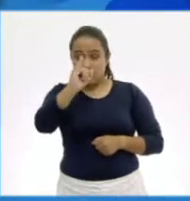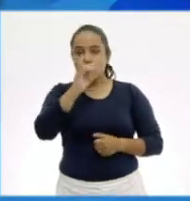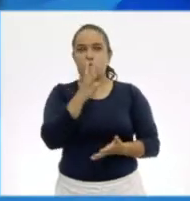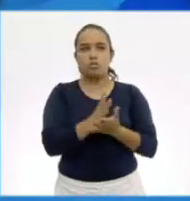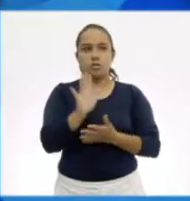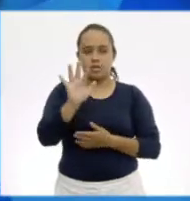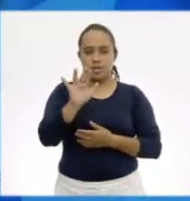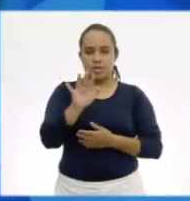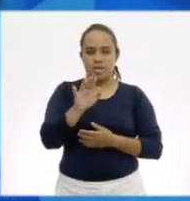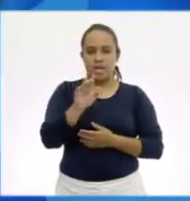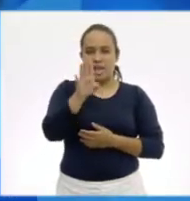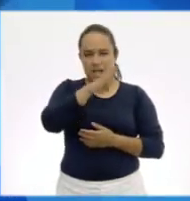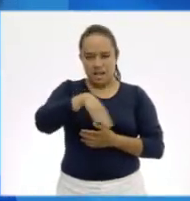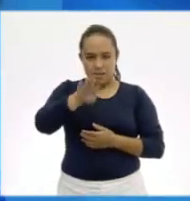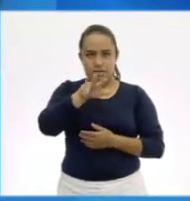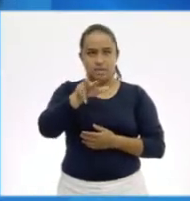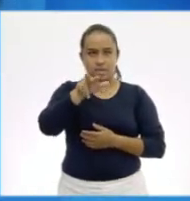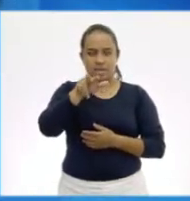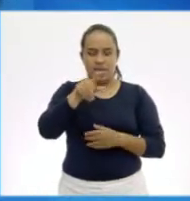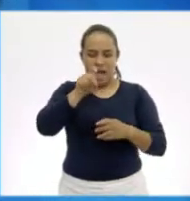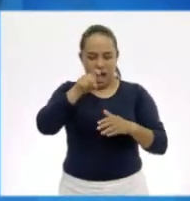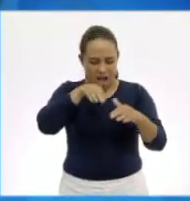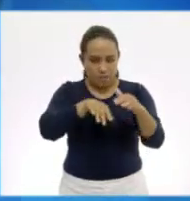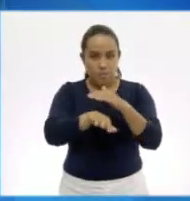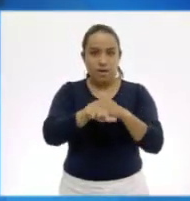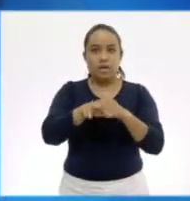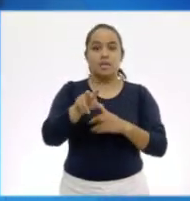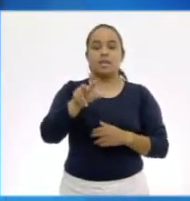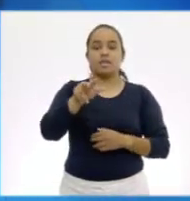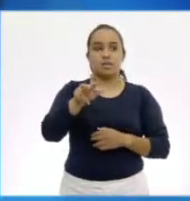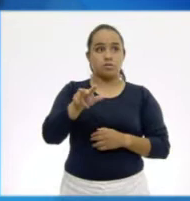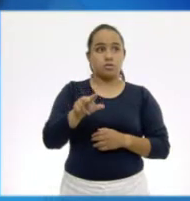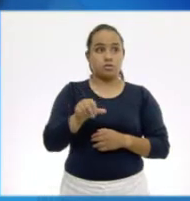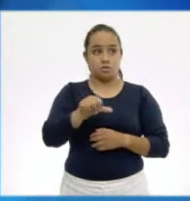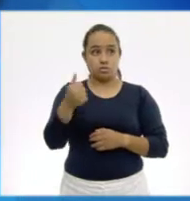50. El elefante, 18. La orca, 30.